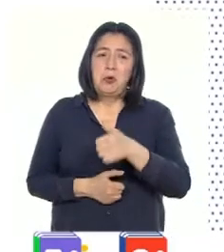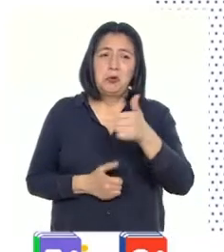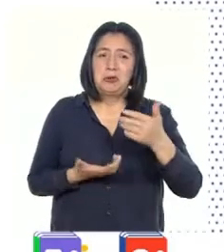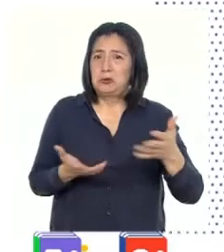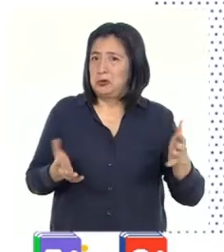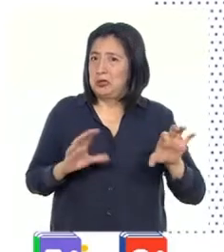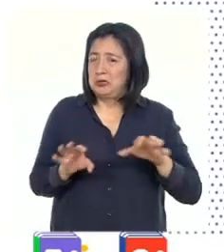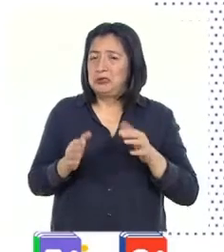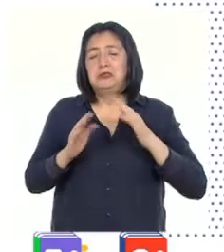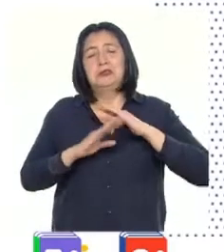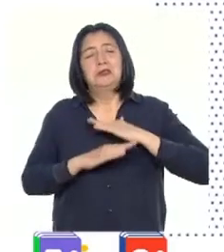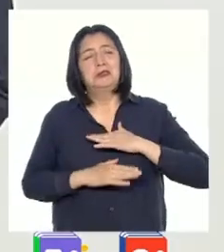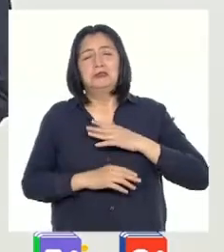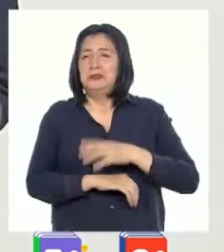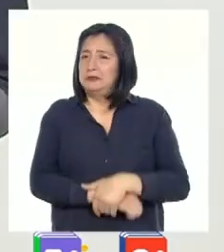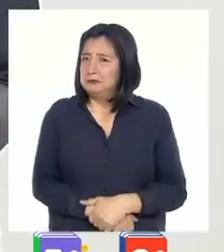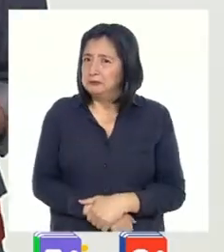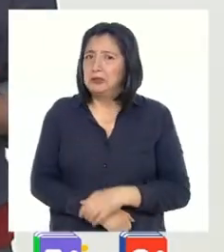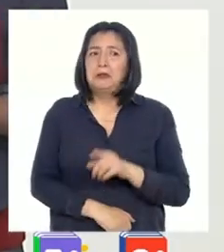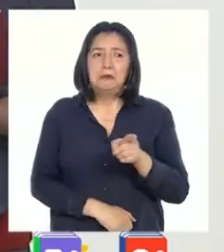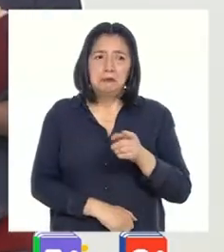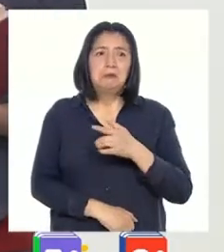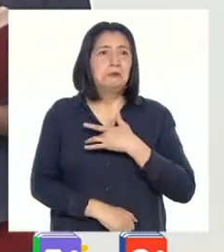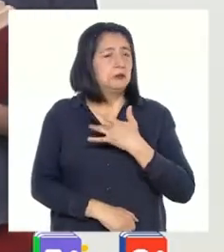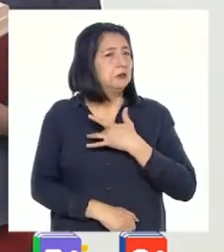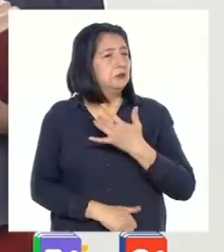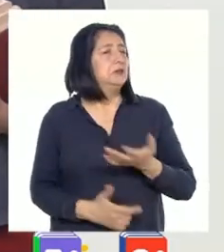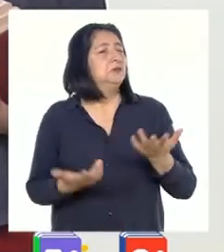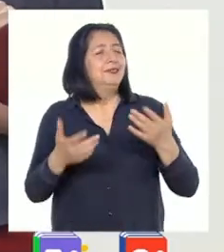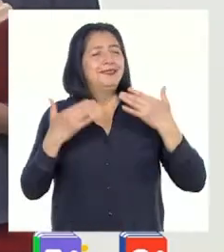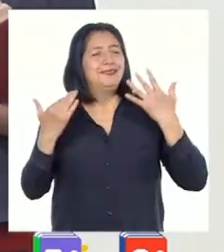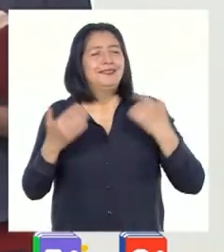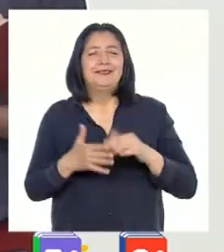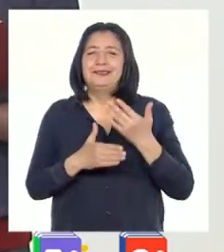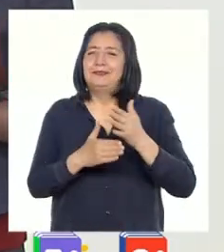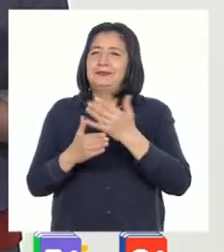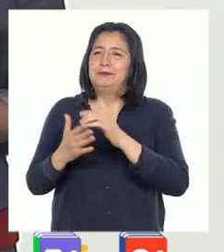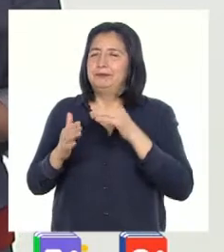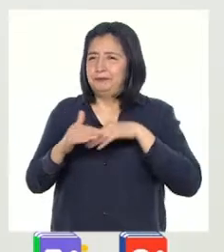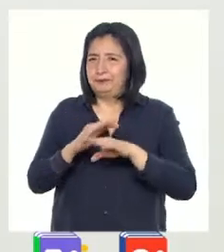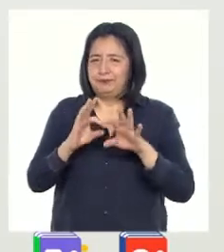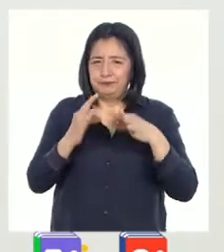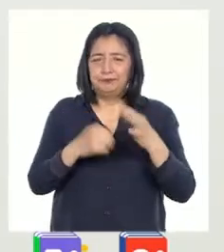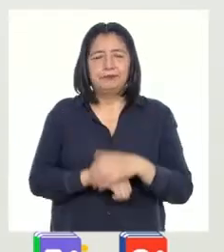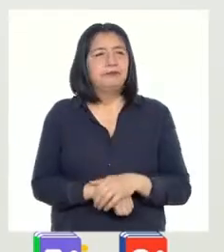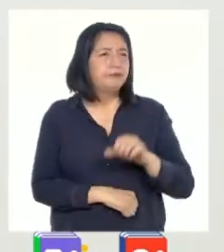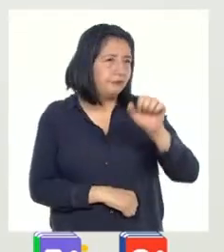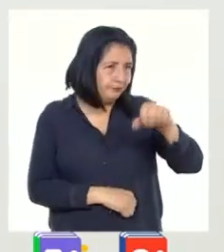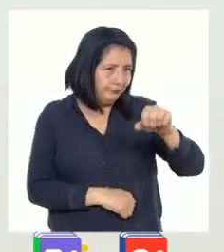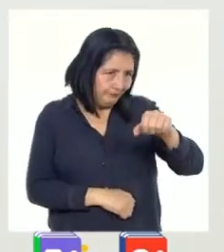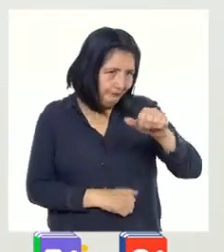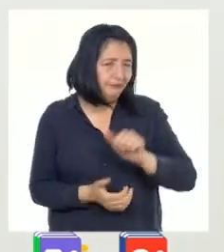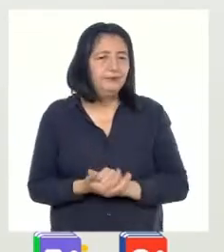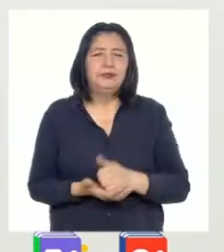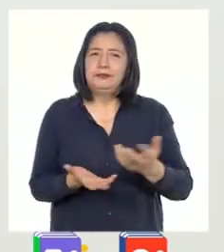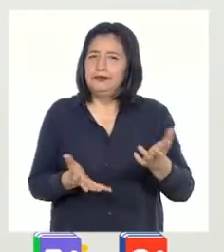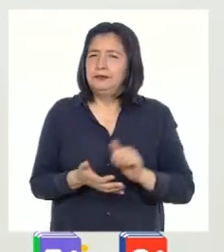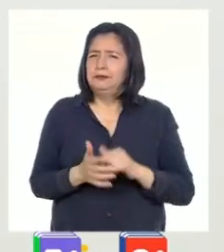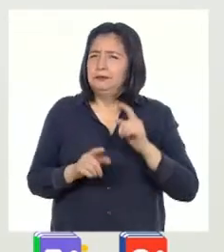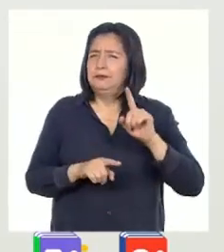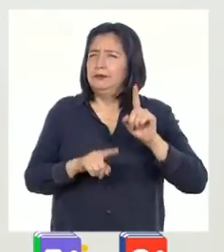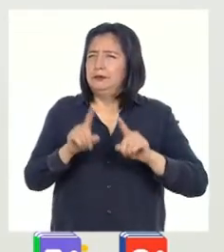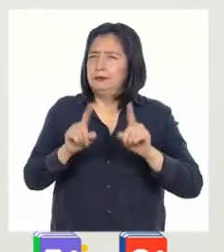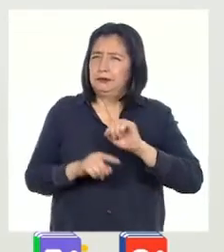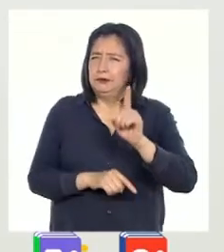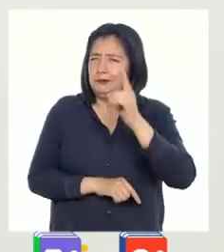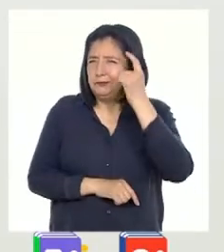actividades y descansar. Así se sienten más contentos para compartir en familia. Así es, Patricia. Pero a veces